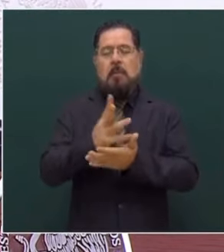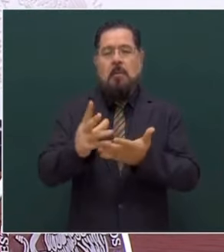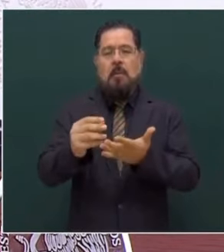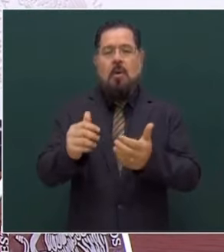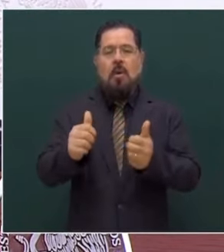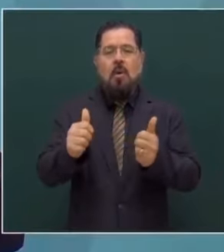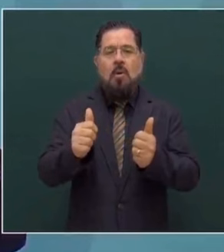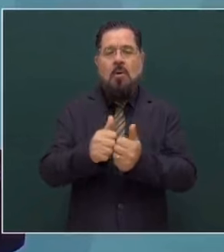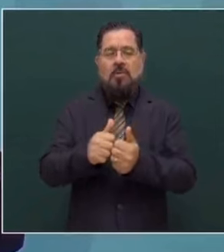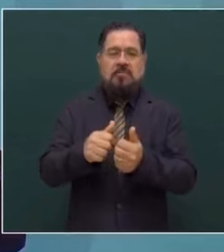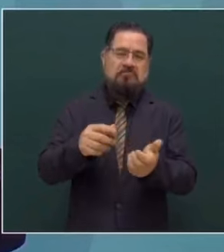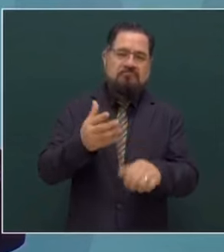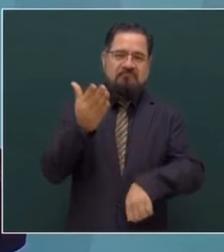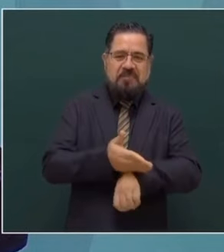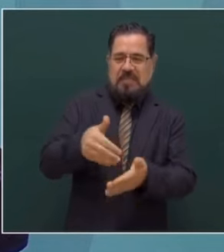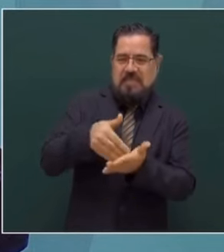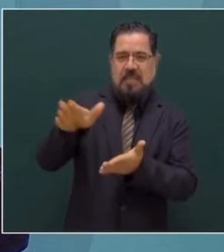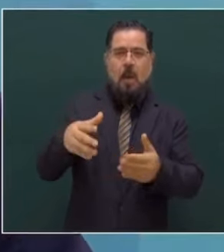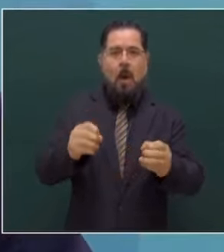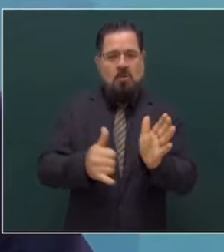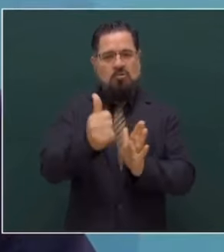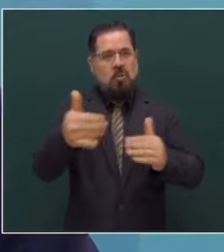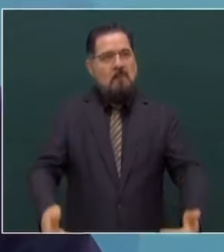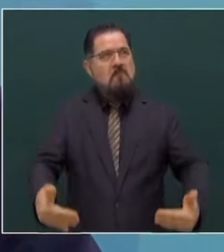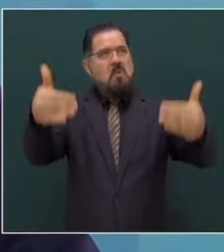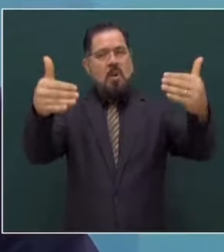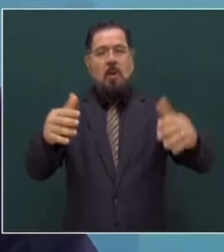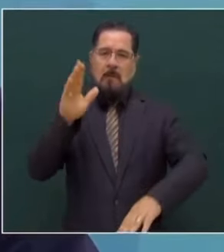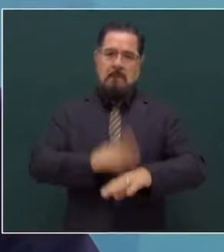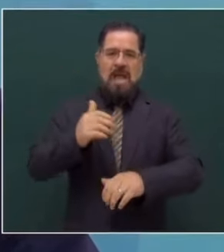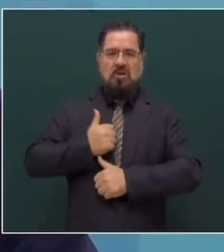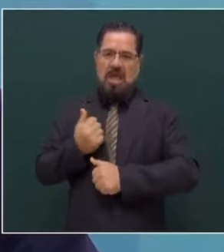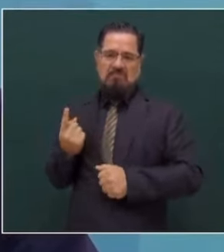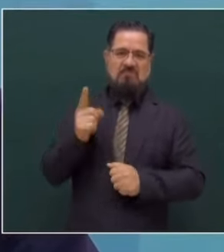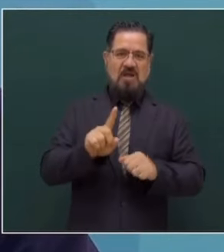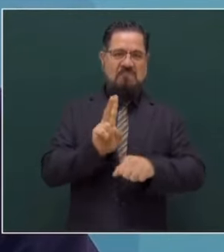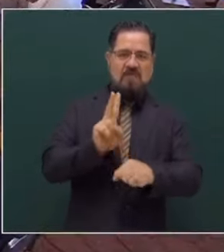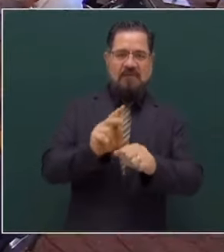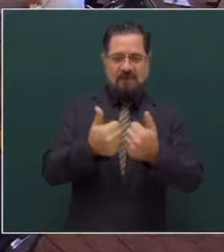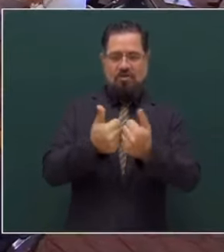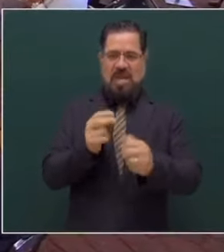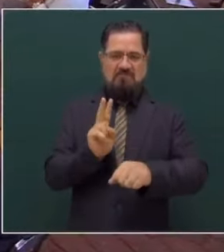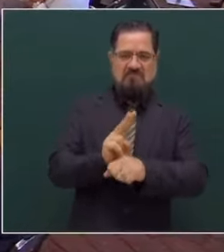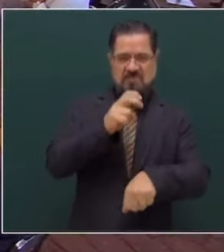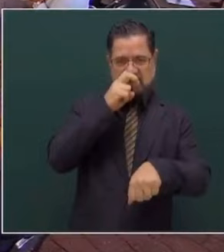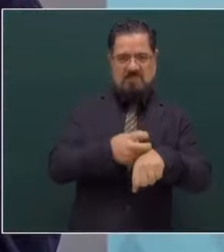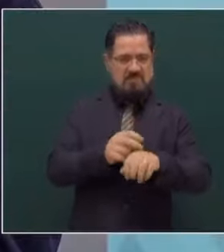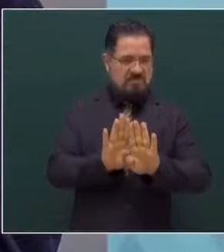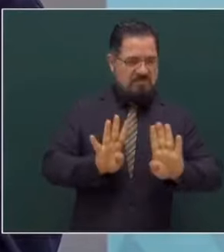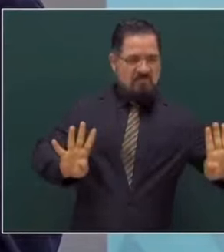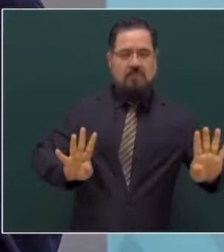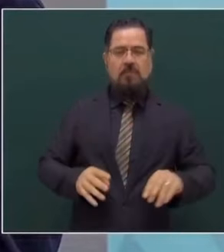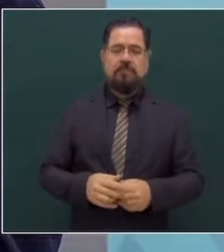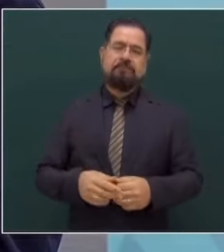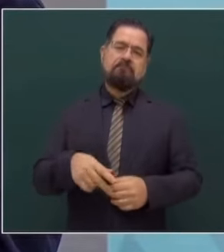coercitivas, con deportaciones, con muros, militarizando la frontera. Y estamos convenciendo